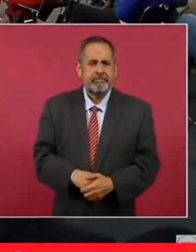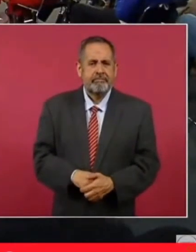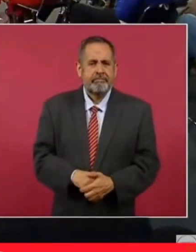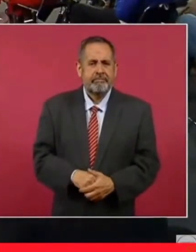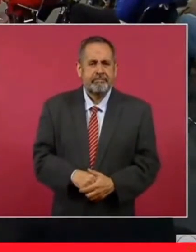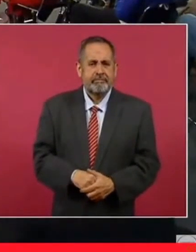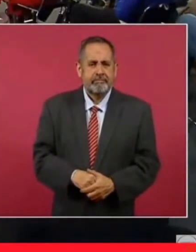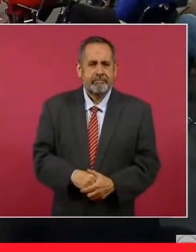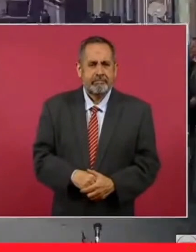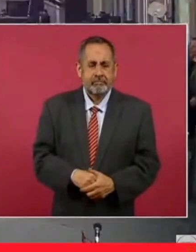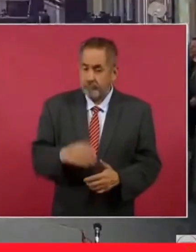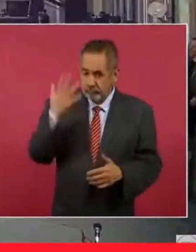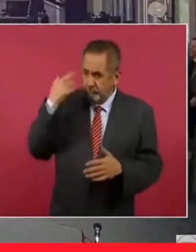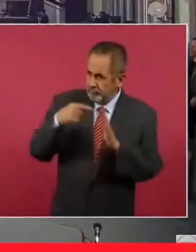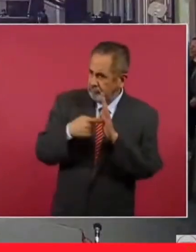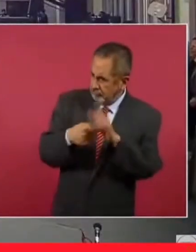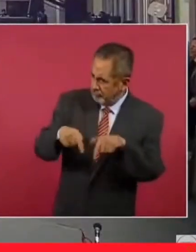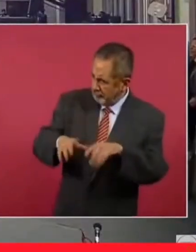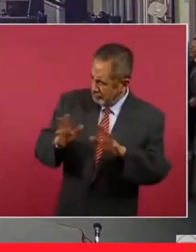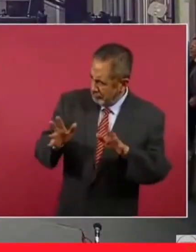¿Lo habíamos puesto?